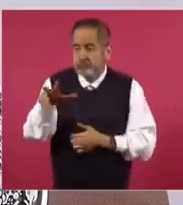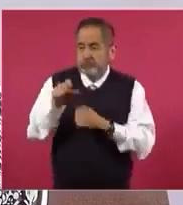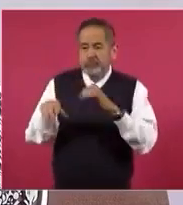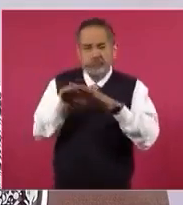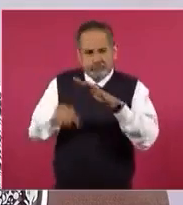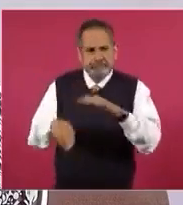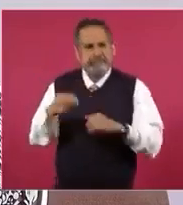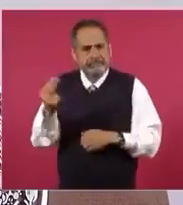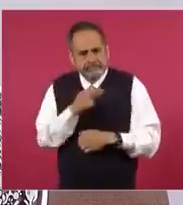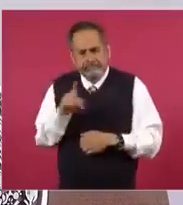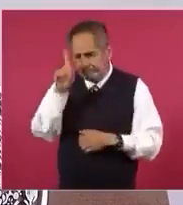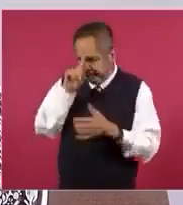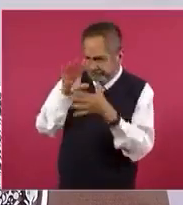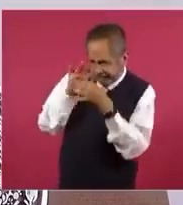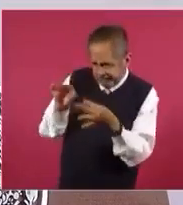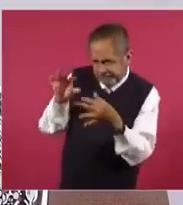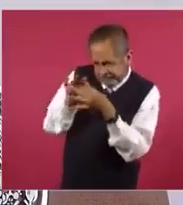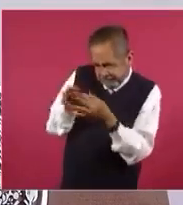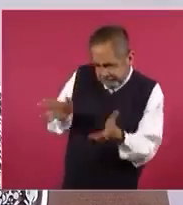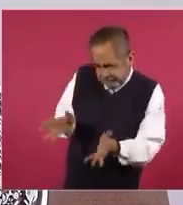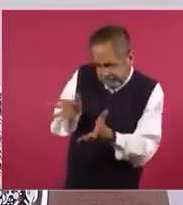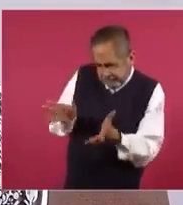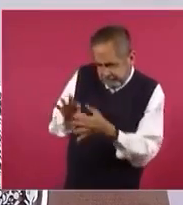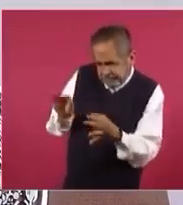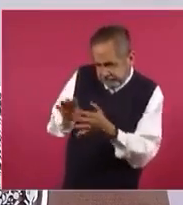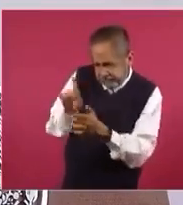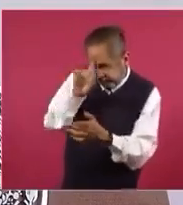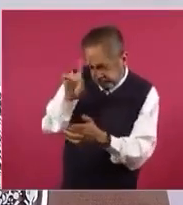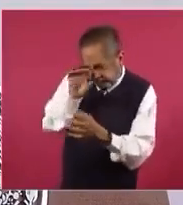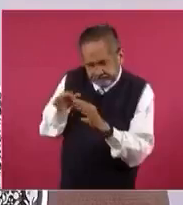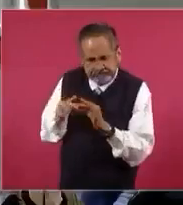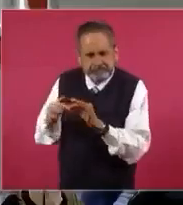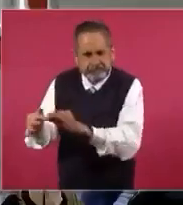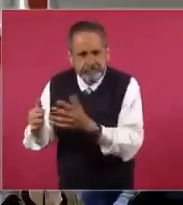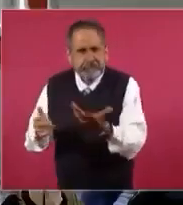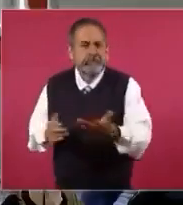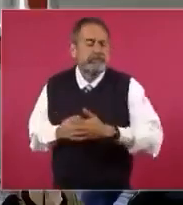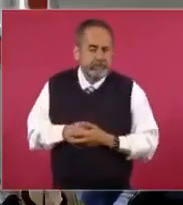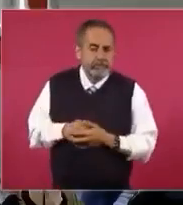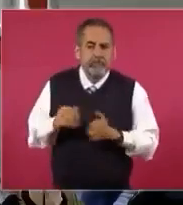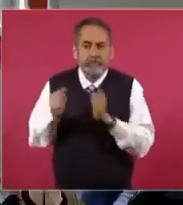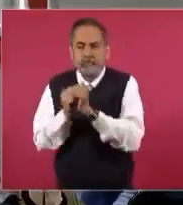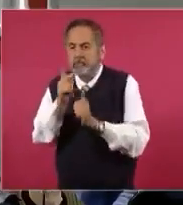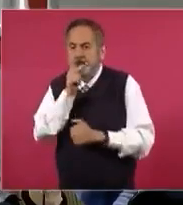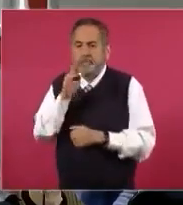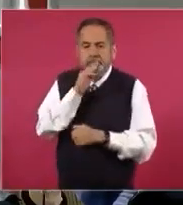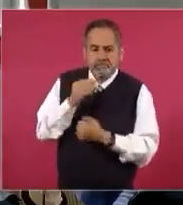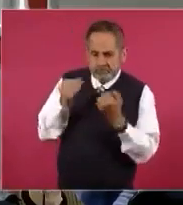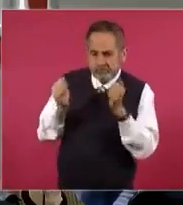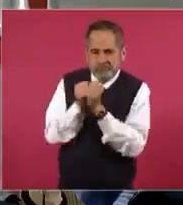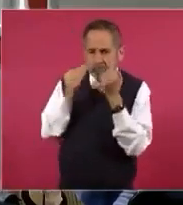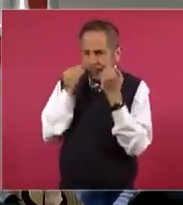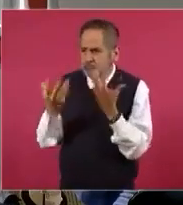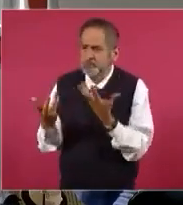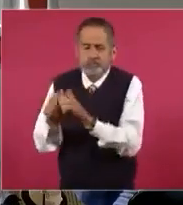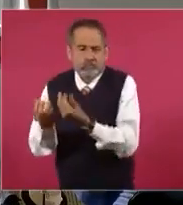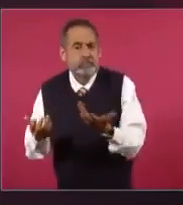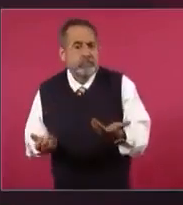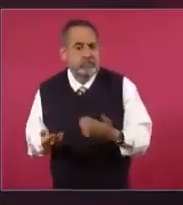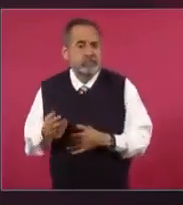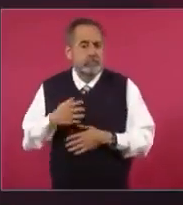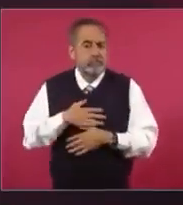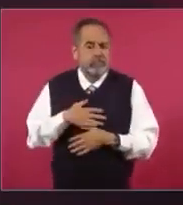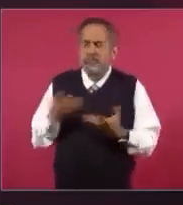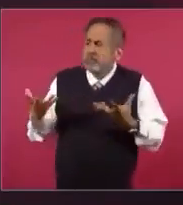edad todavía necesitan un pastoreo y su presencia, la presencia de sus padres es muy importante, vamos a estar